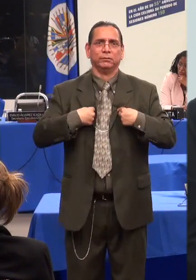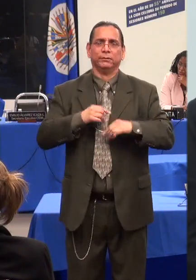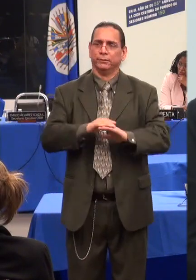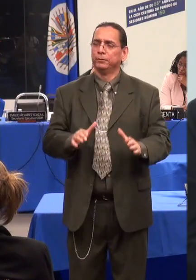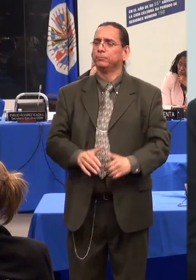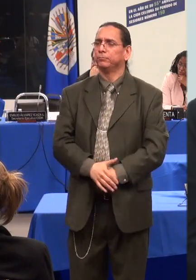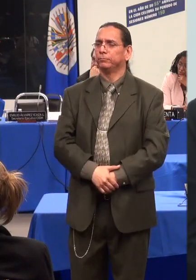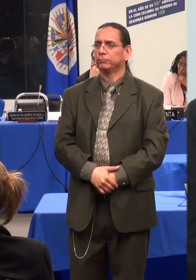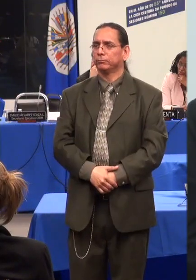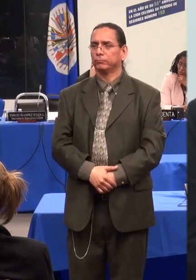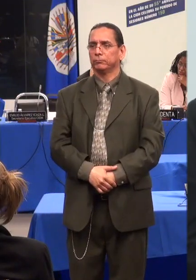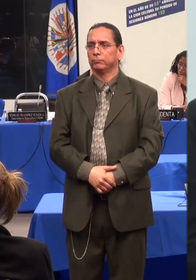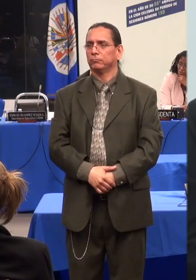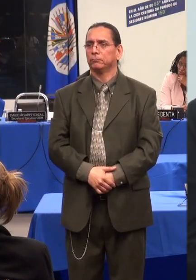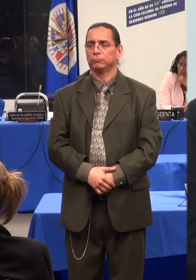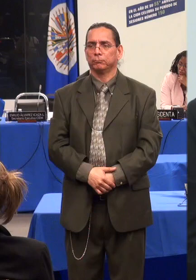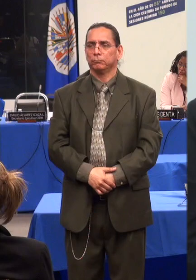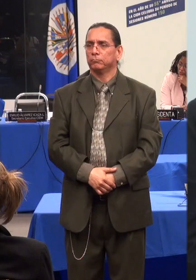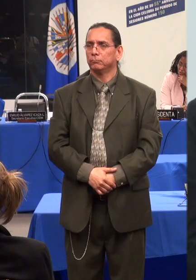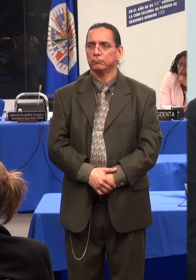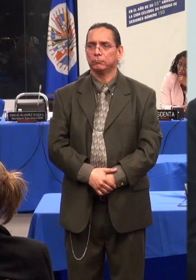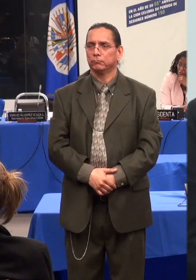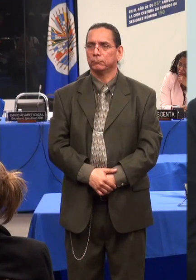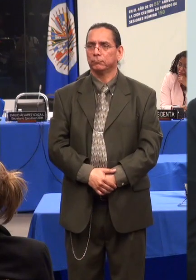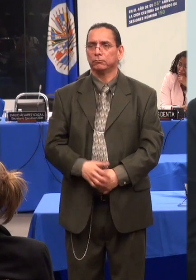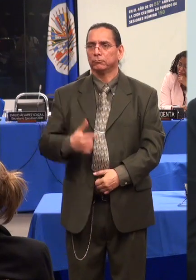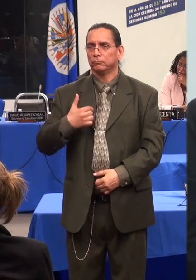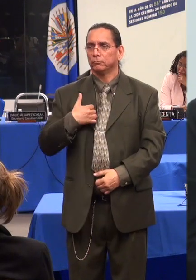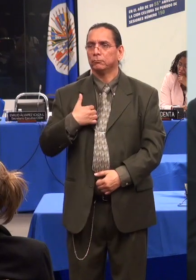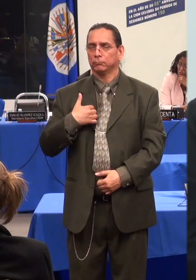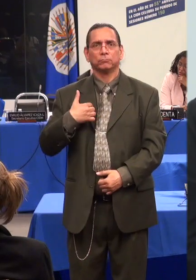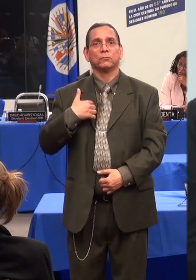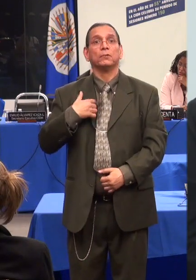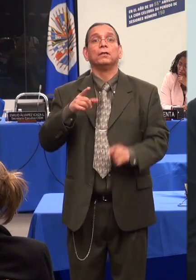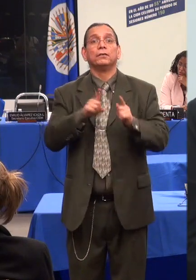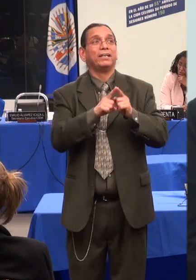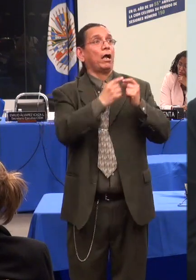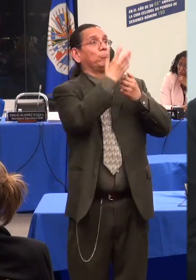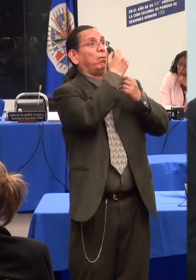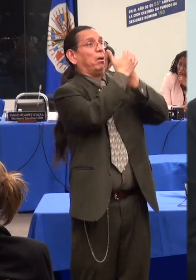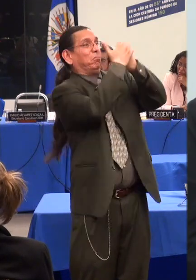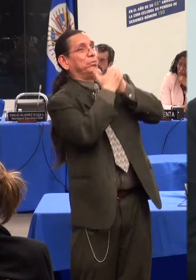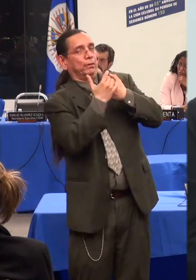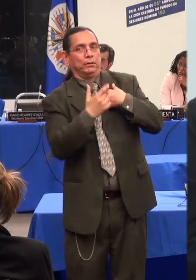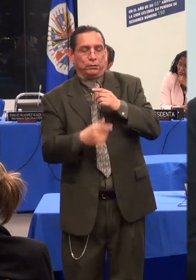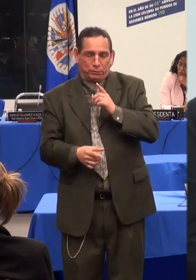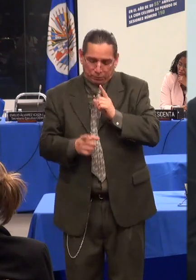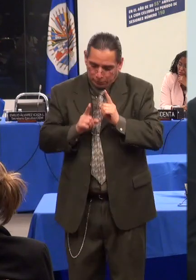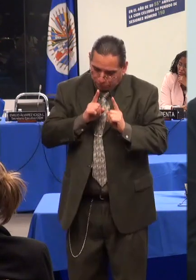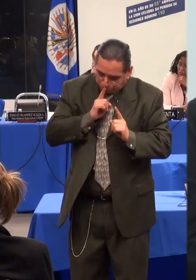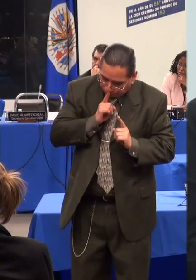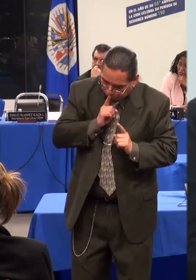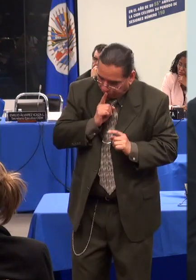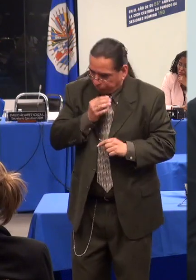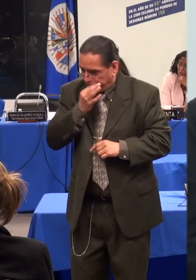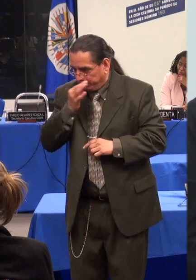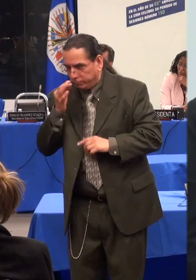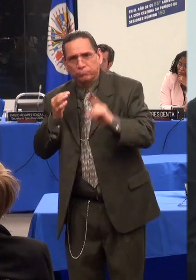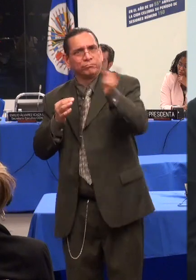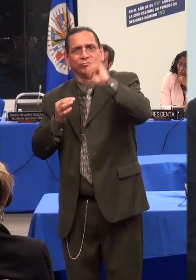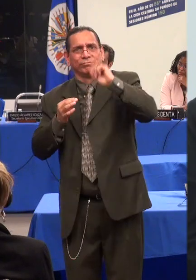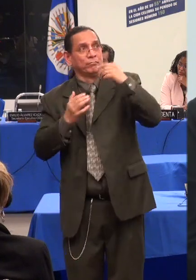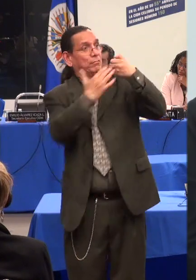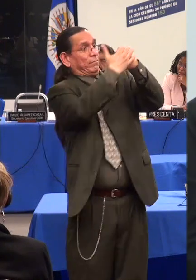colombiano no ha hecho lo necesario para cambiar las prácticas de aislamiento y segregación a las que estoy